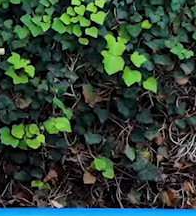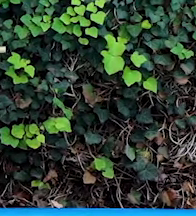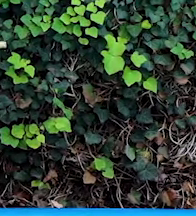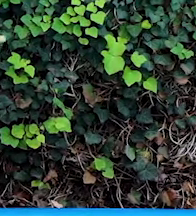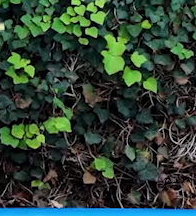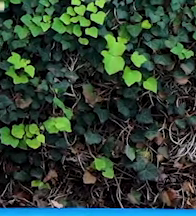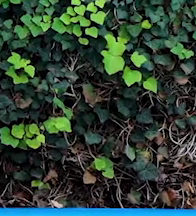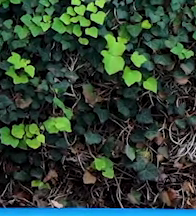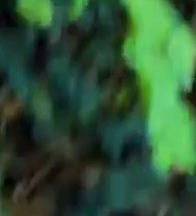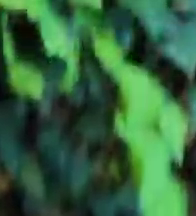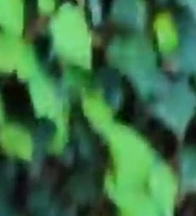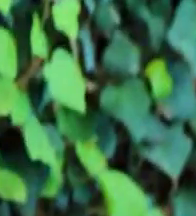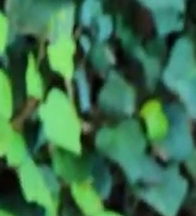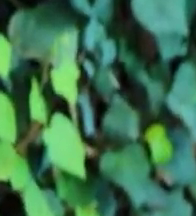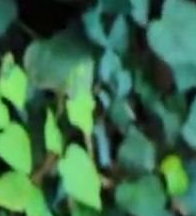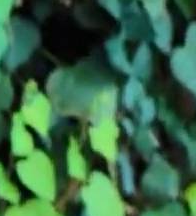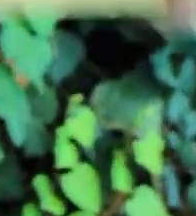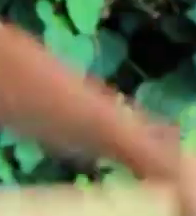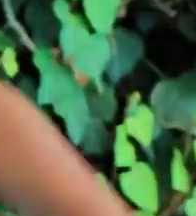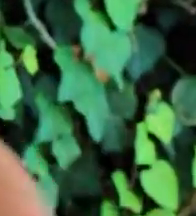Una más.